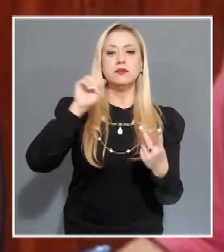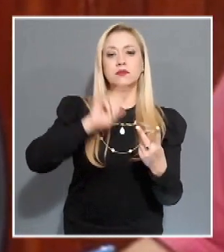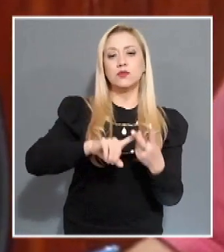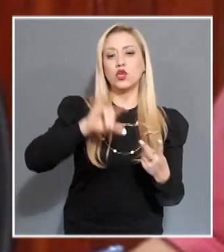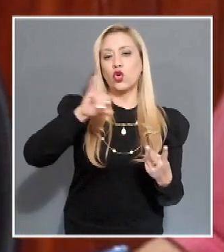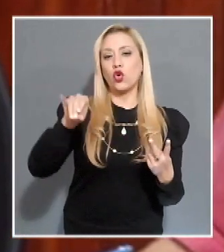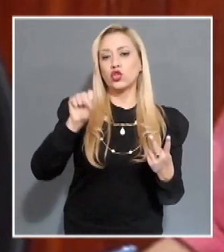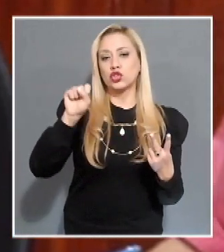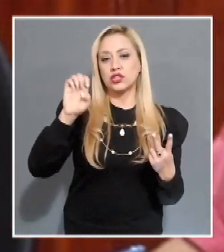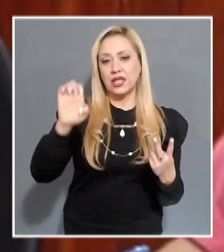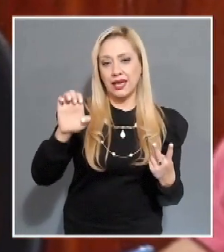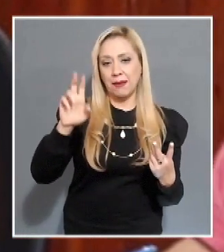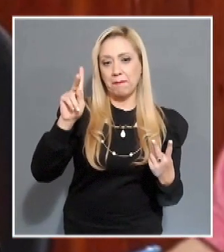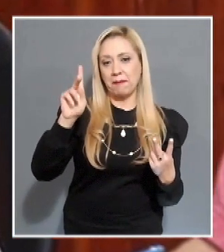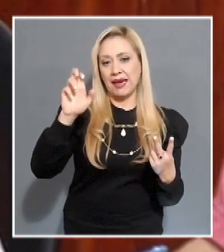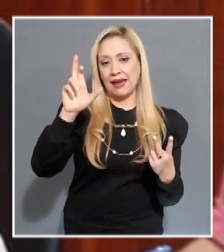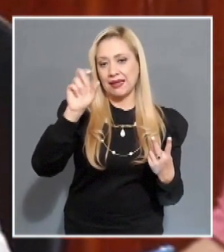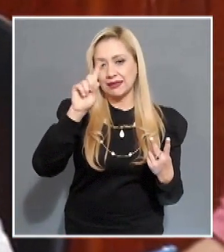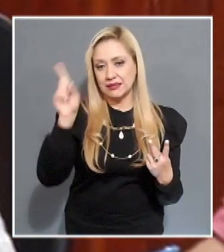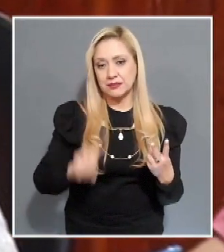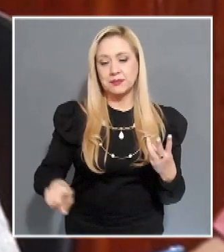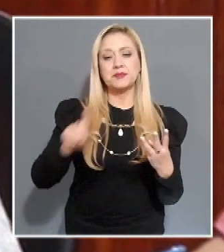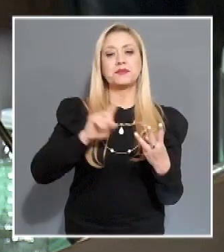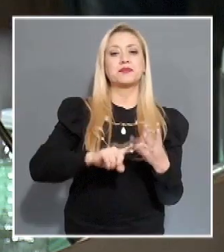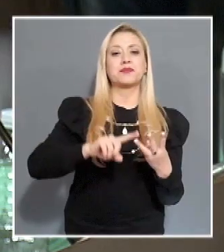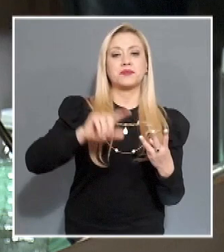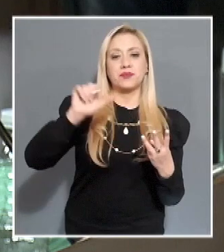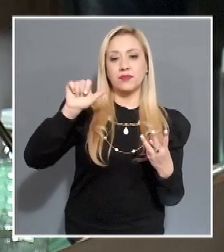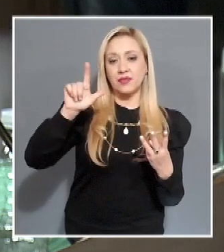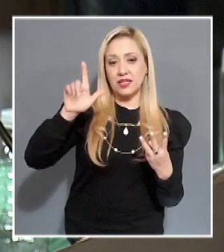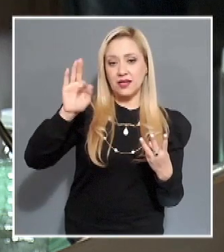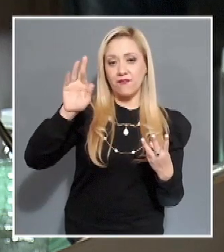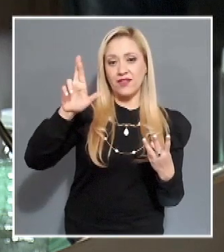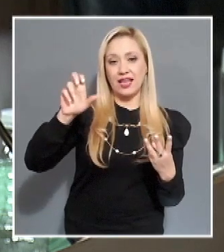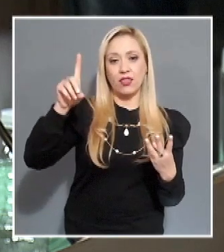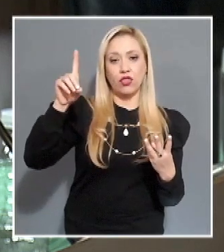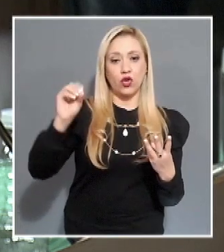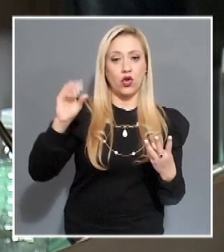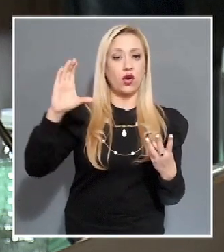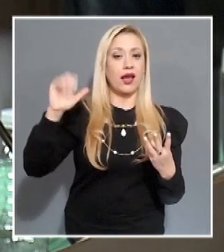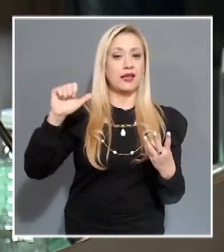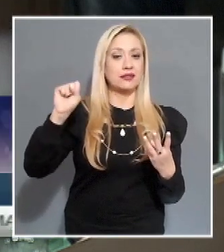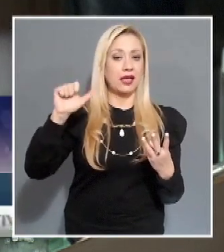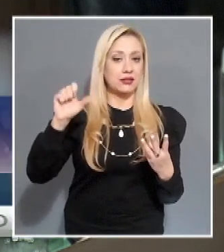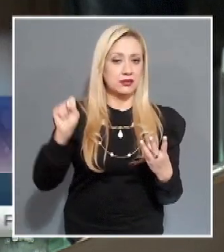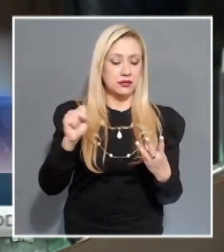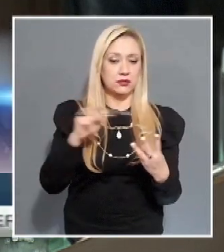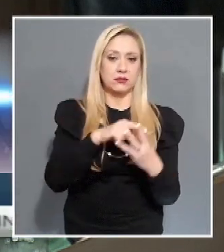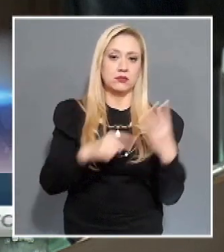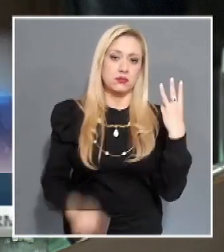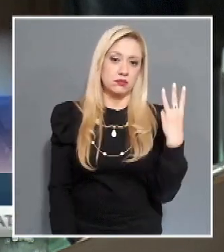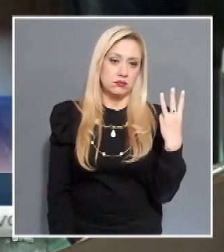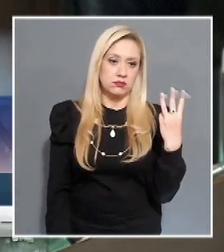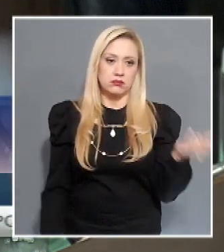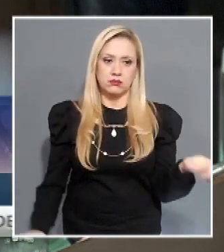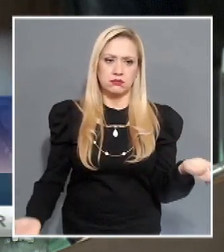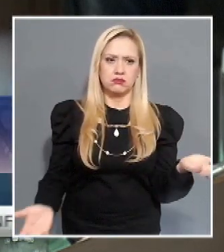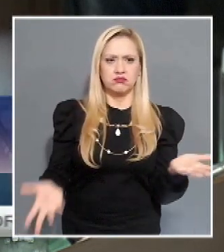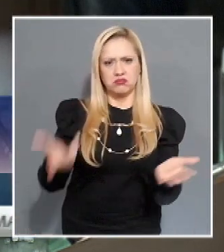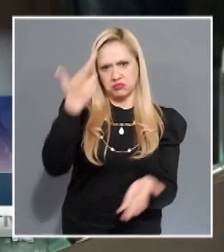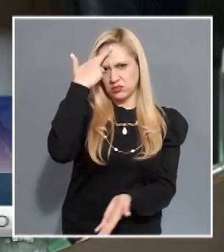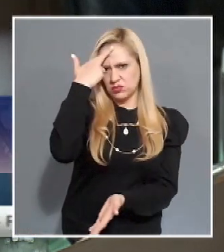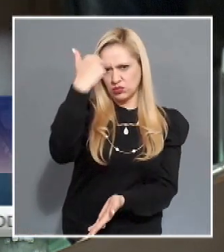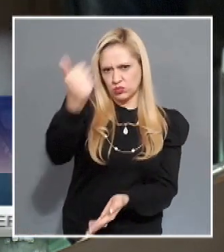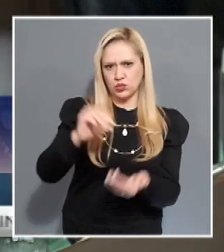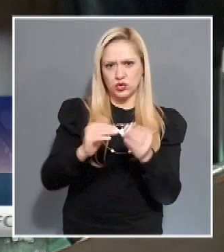Pérez Rodríguez y Alfredo Javier Arias Casas. Llego a la conclusión de que no se encuentran justificadas las remociones de